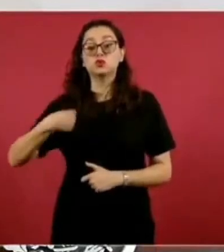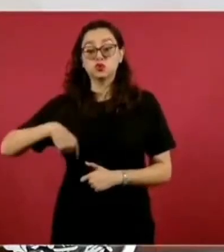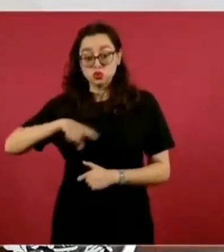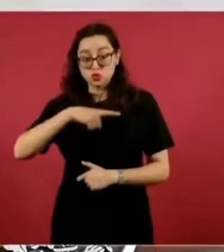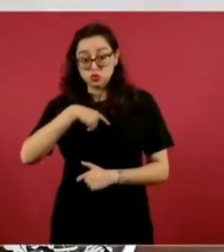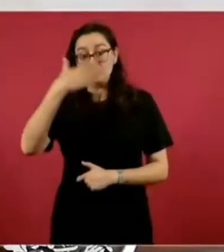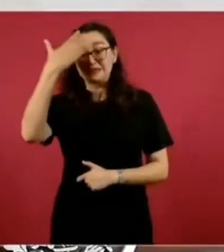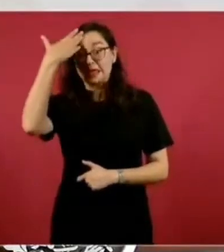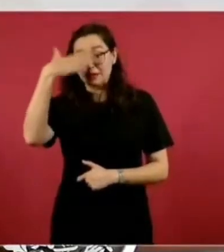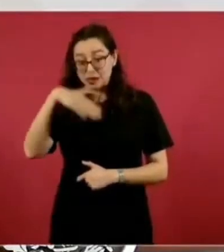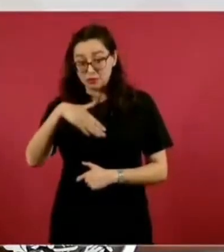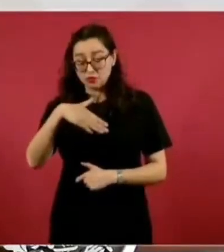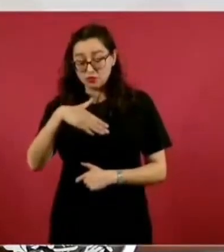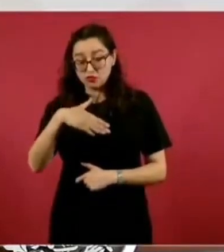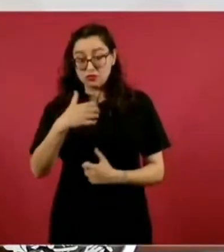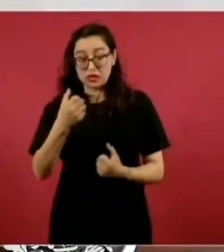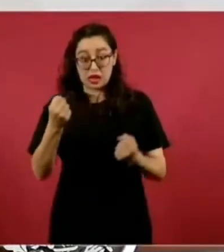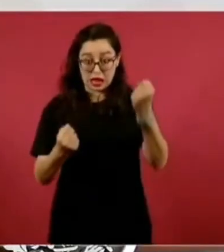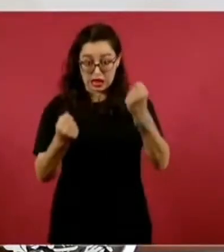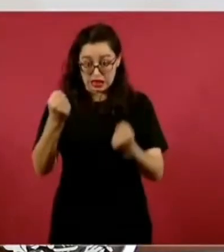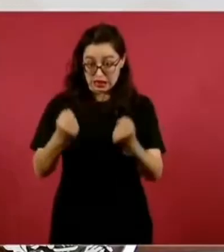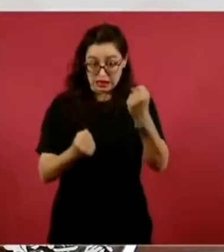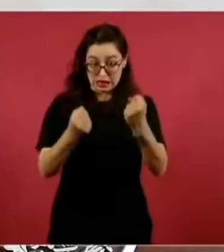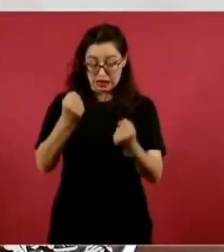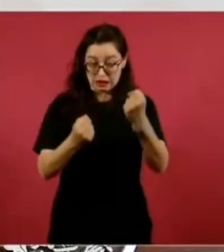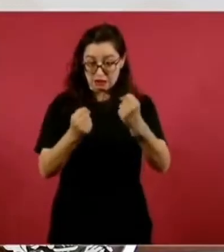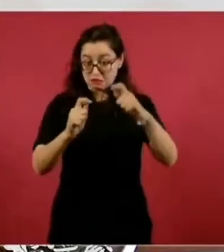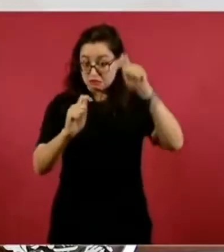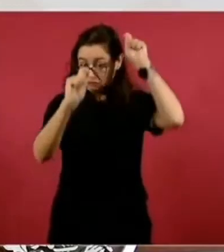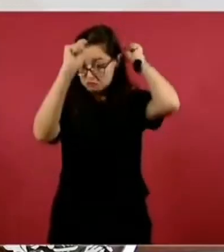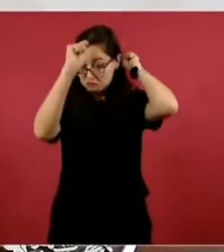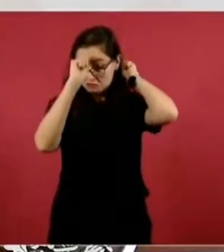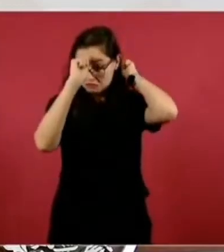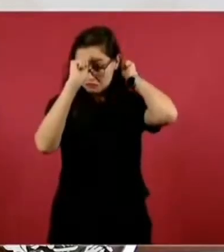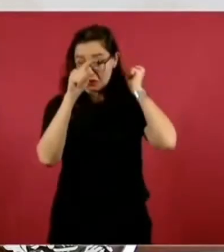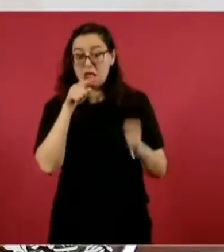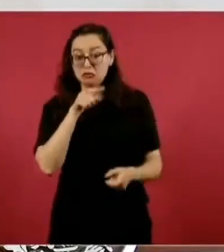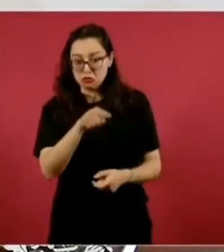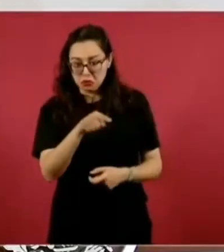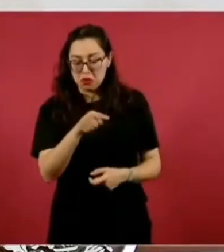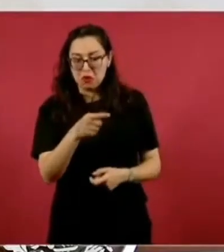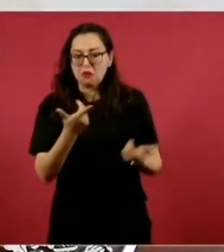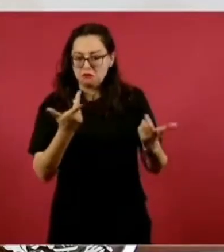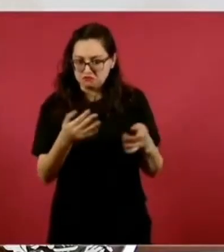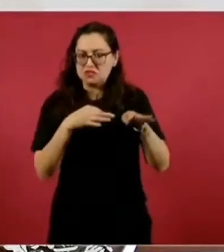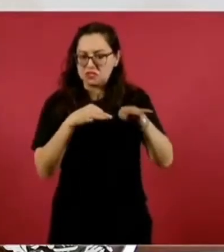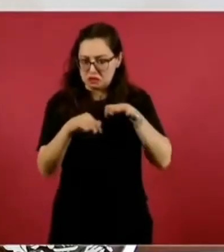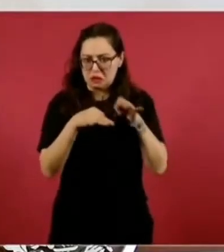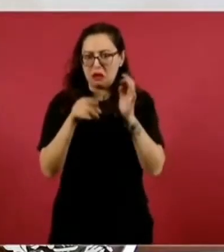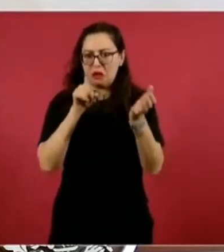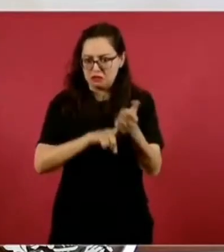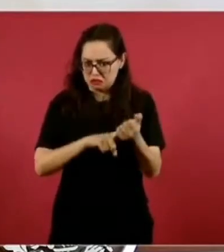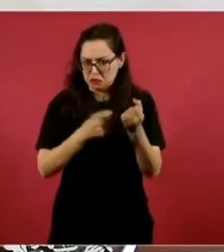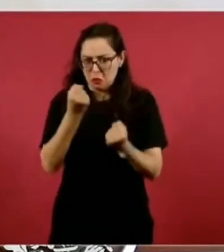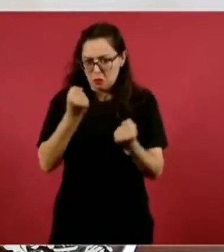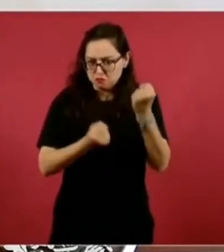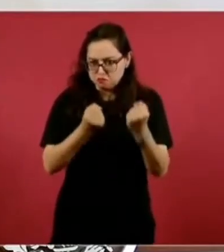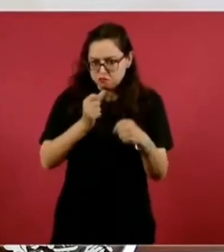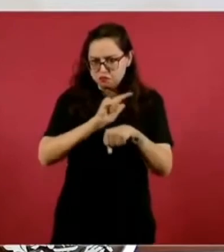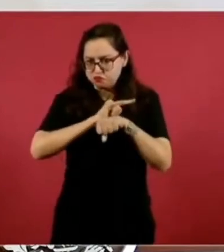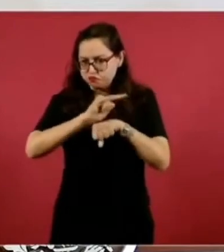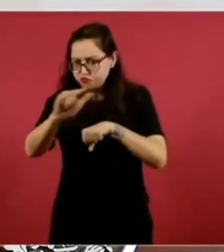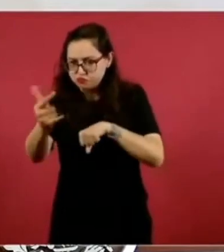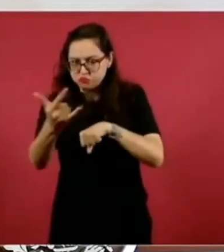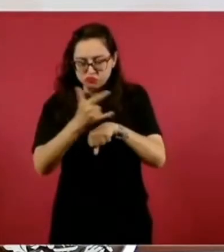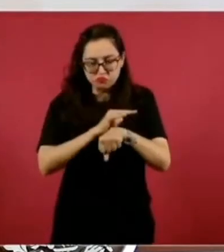licencia de piloto. No tiene ninguna alerta migratoria ni pertenece a ningún… no es una